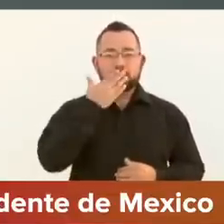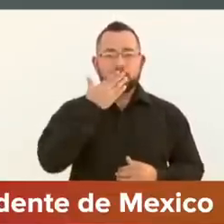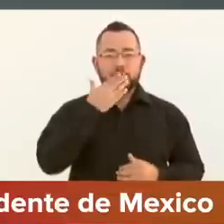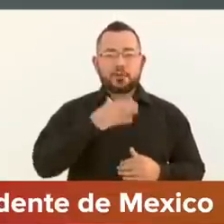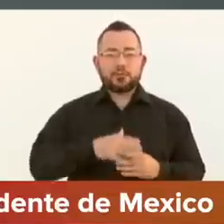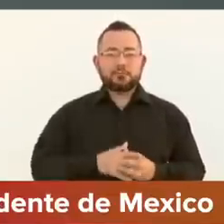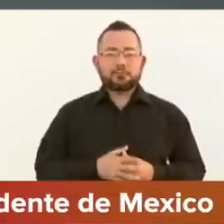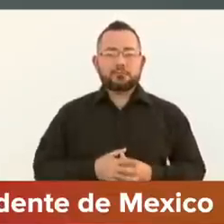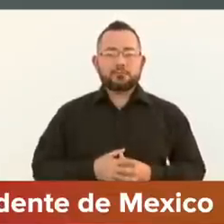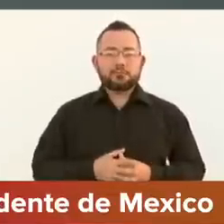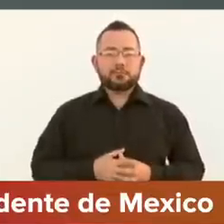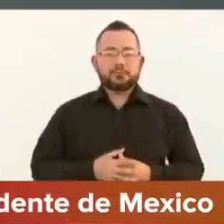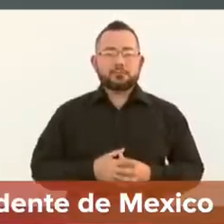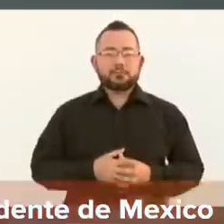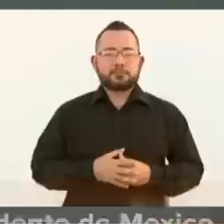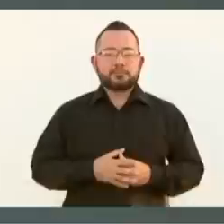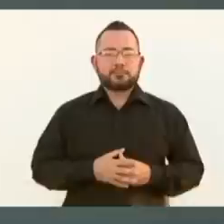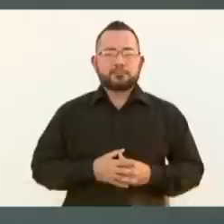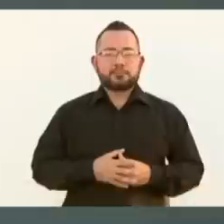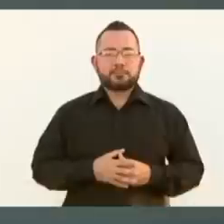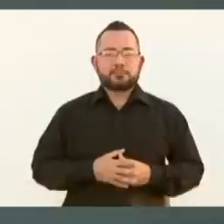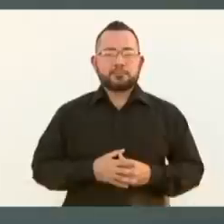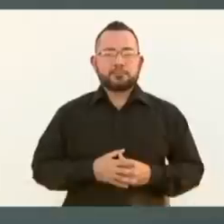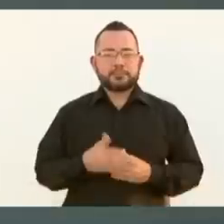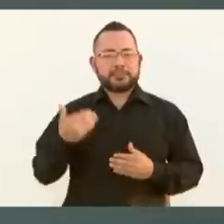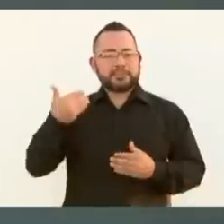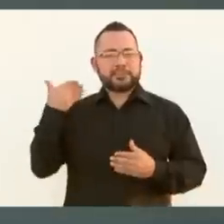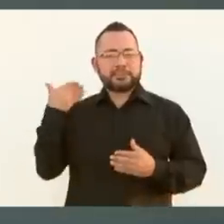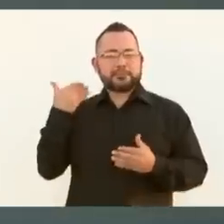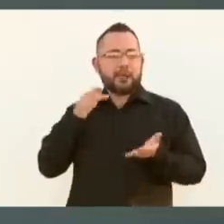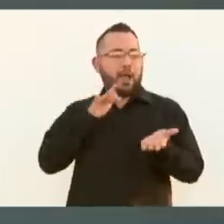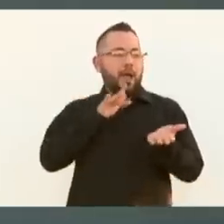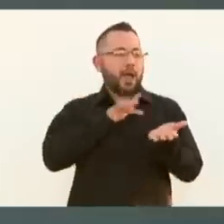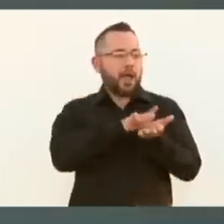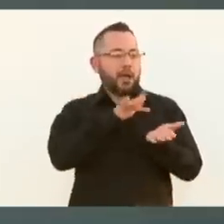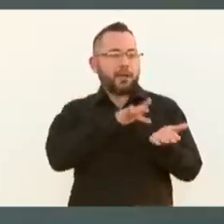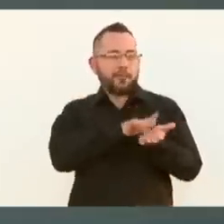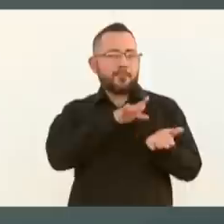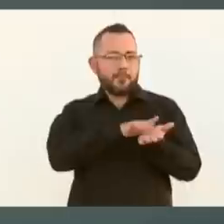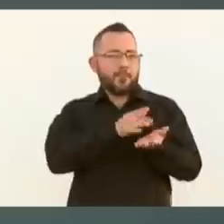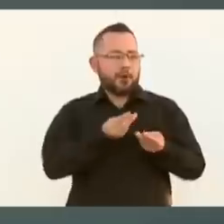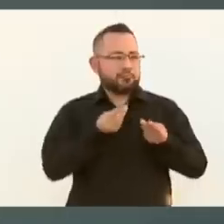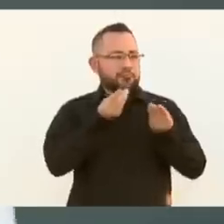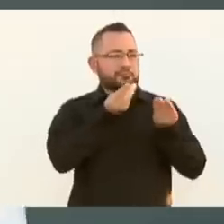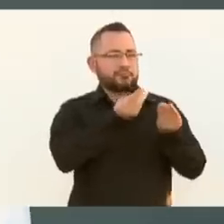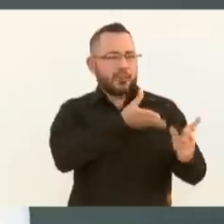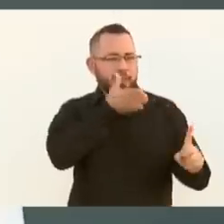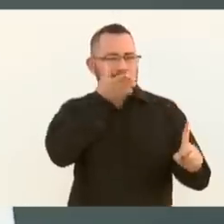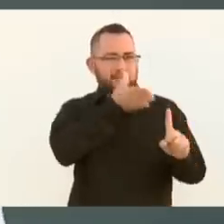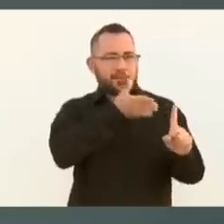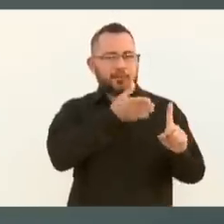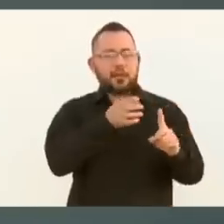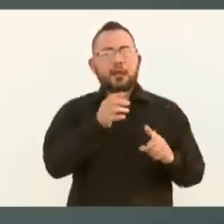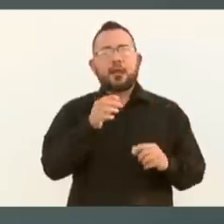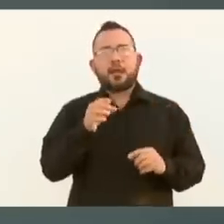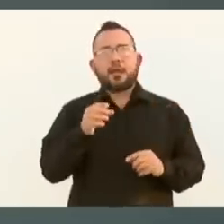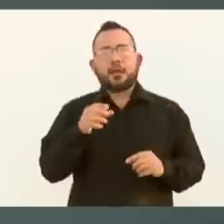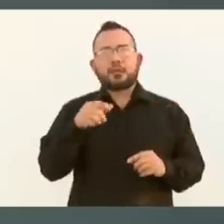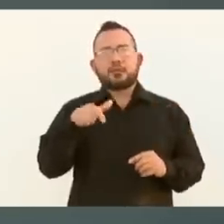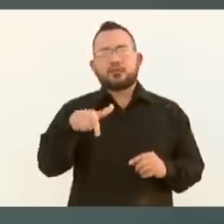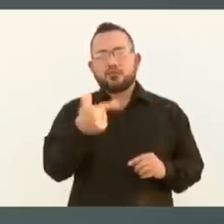se acaba de entregar apoyo de manera directa a 12 mil